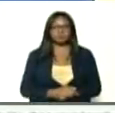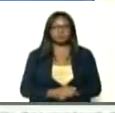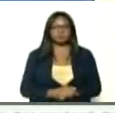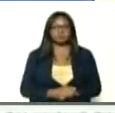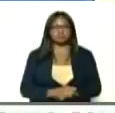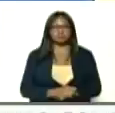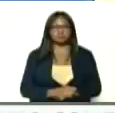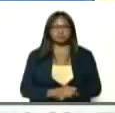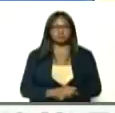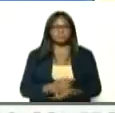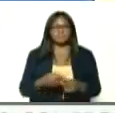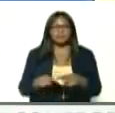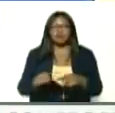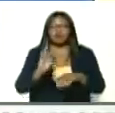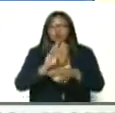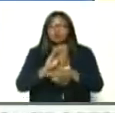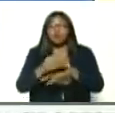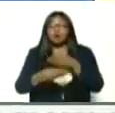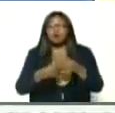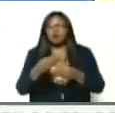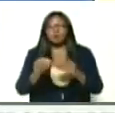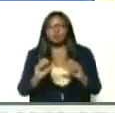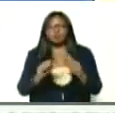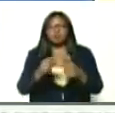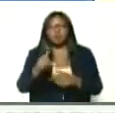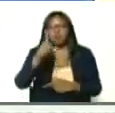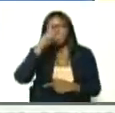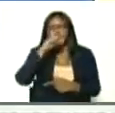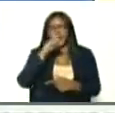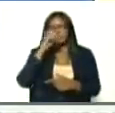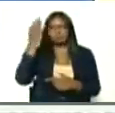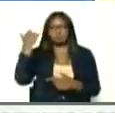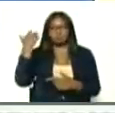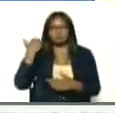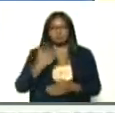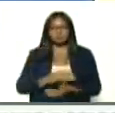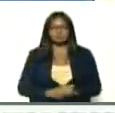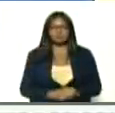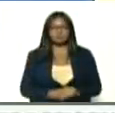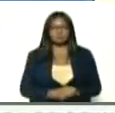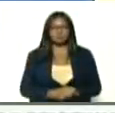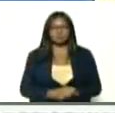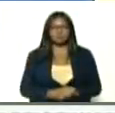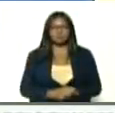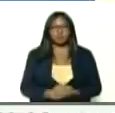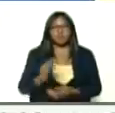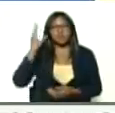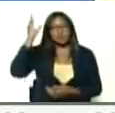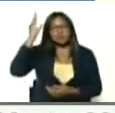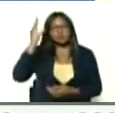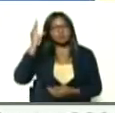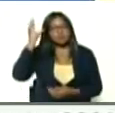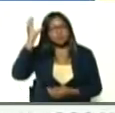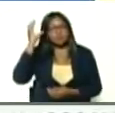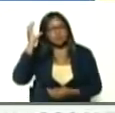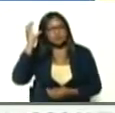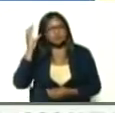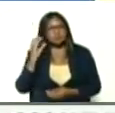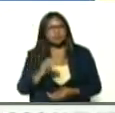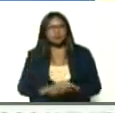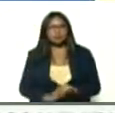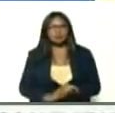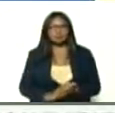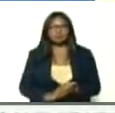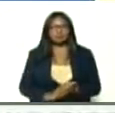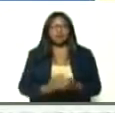pero las medidas se toman, como lo hicimos hace un año, con la conciencia, el